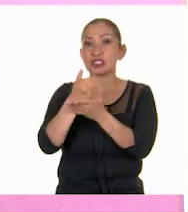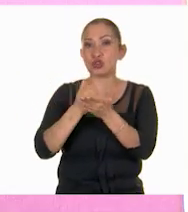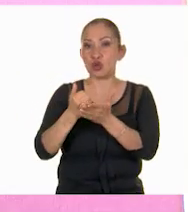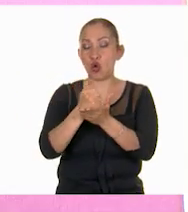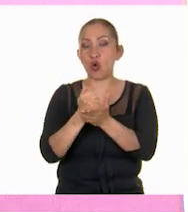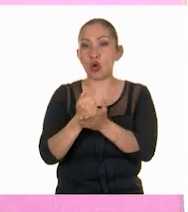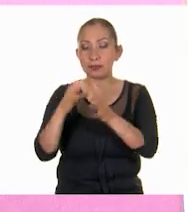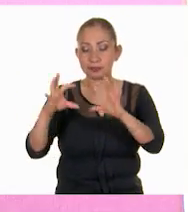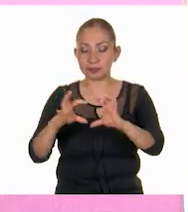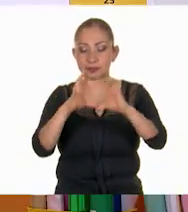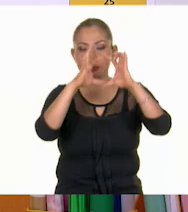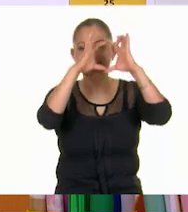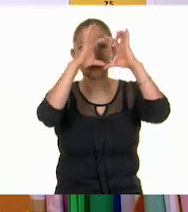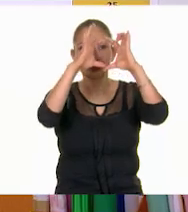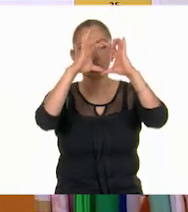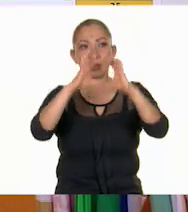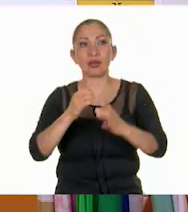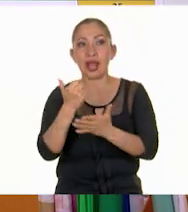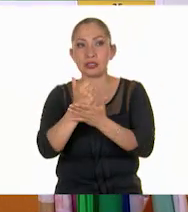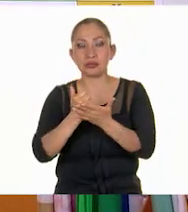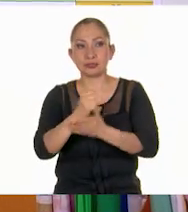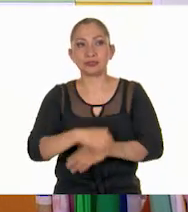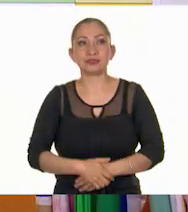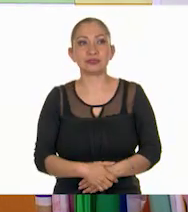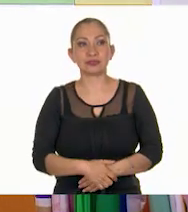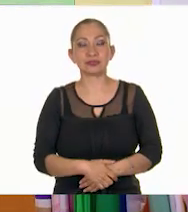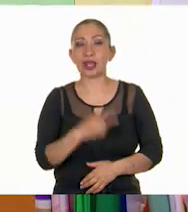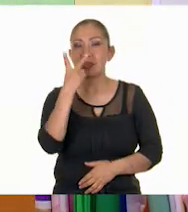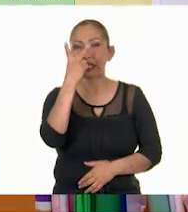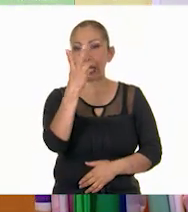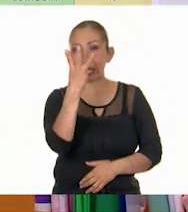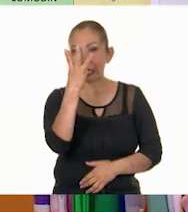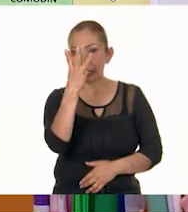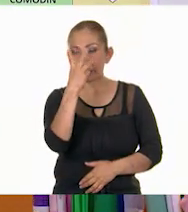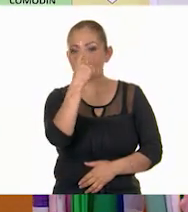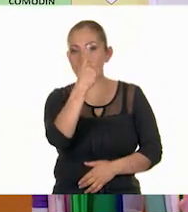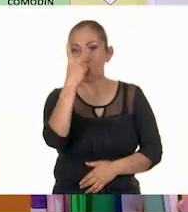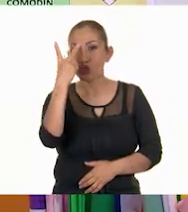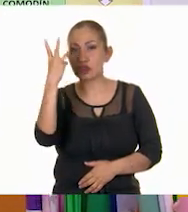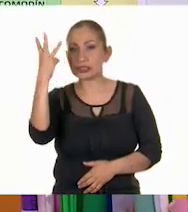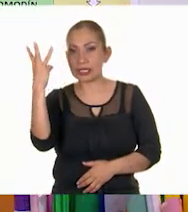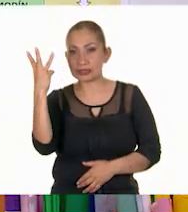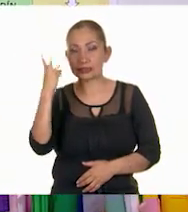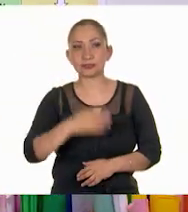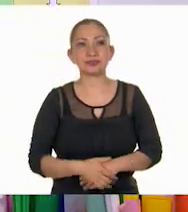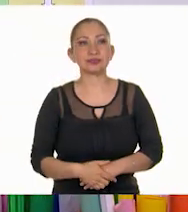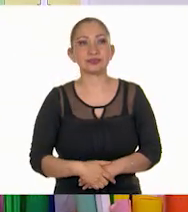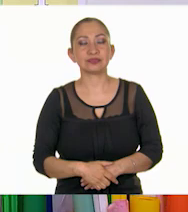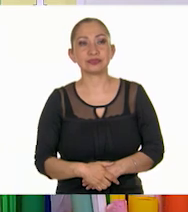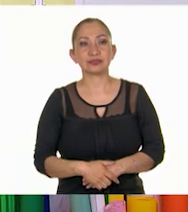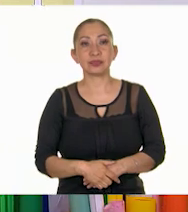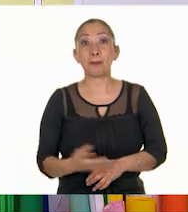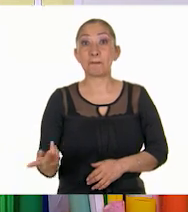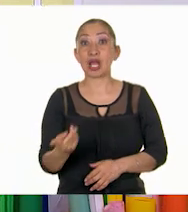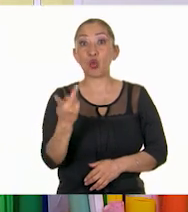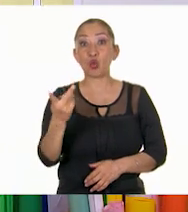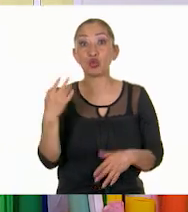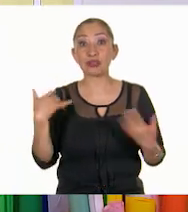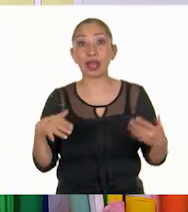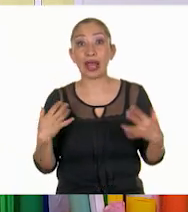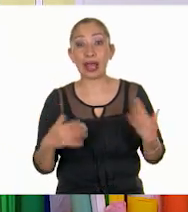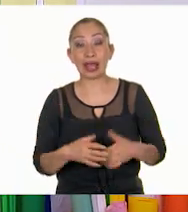Vamos a tomar la ficha azul. Y avanza tres. Y avanza uno, dos, tres. ¡Usa es pregunta, Tina!